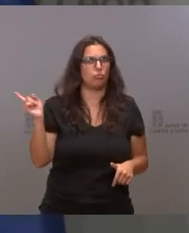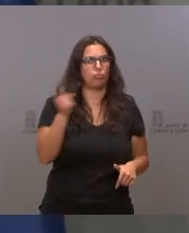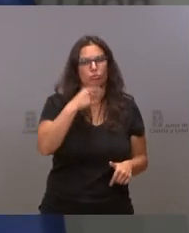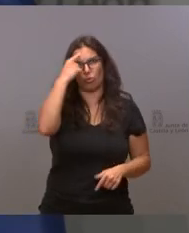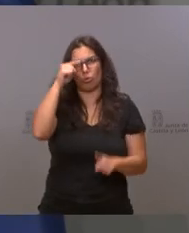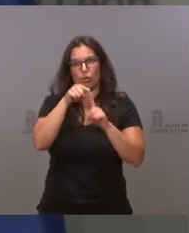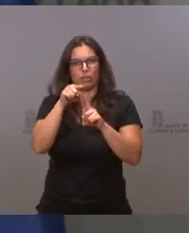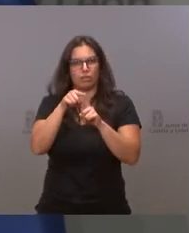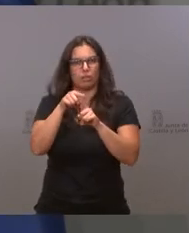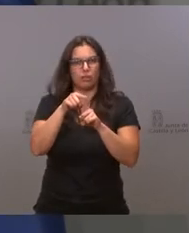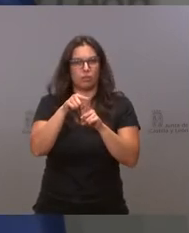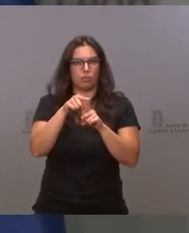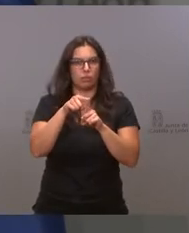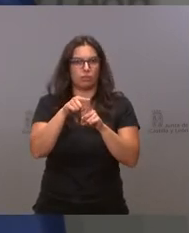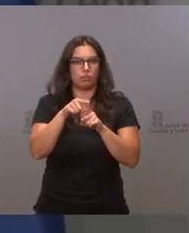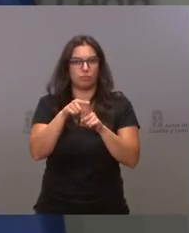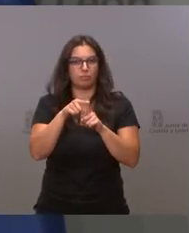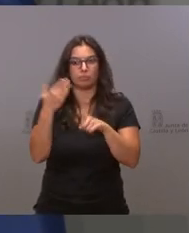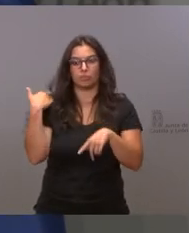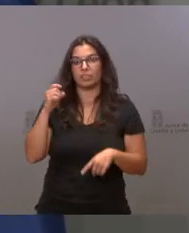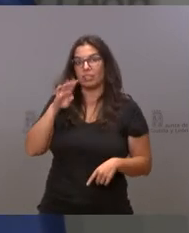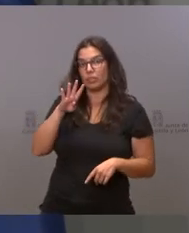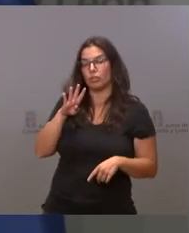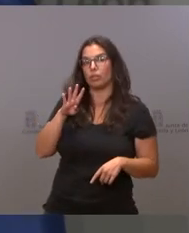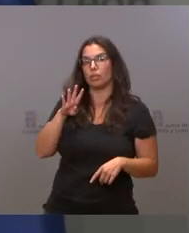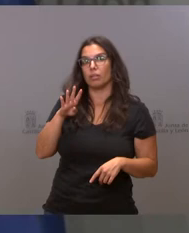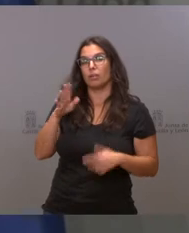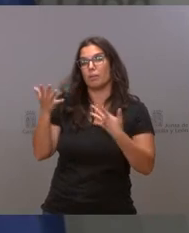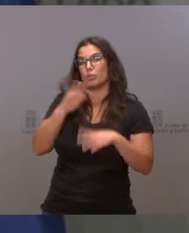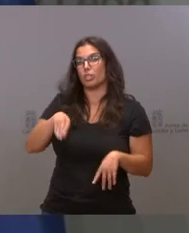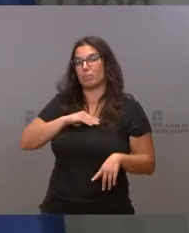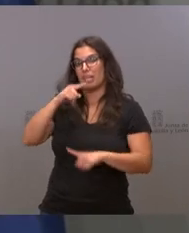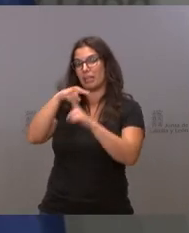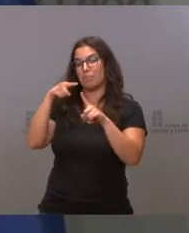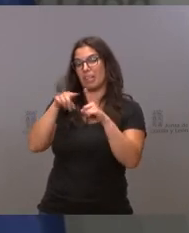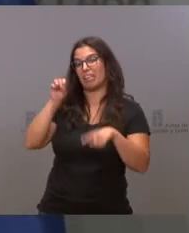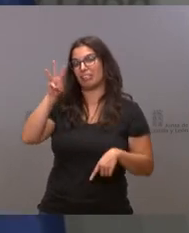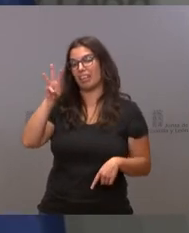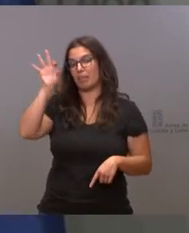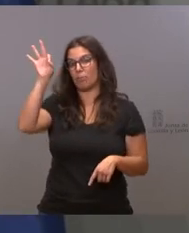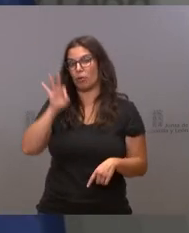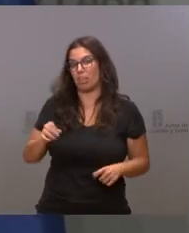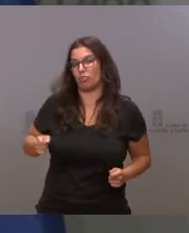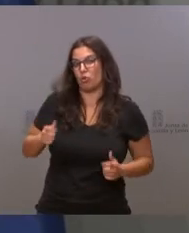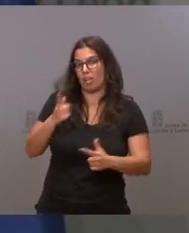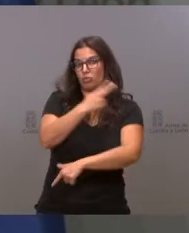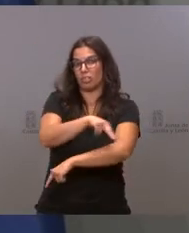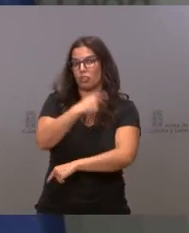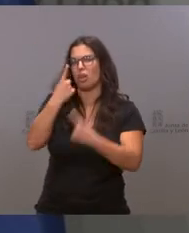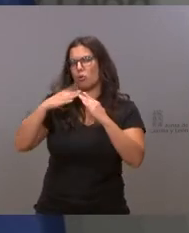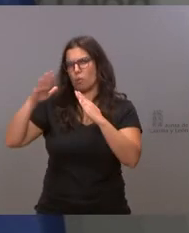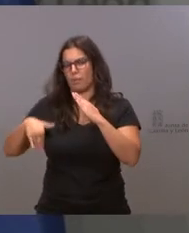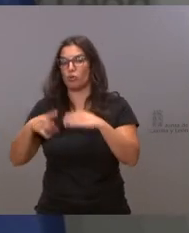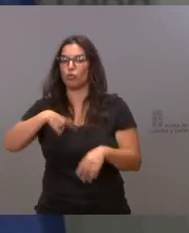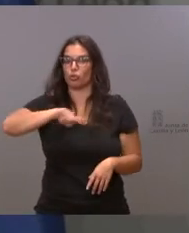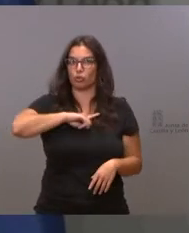de la inmensa mayoría. Cuando estábamos por debajo del 14, en España estábamos alrededor del 13% de gasto sanitario o menos, dependiendo de las comunidades. Nosotros